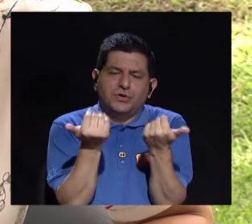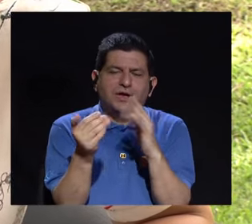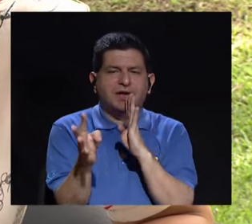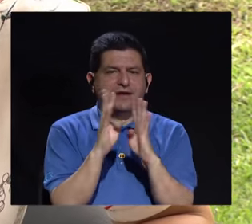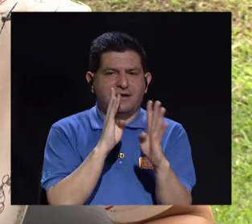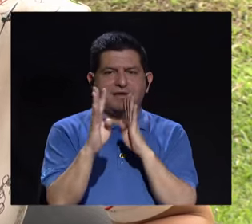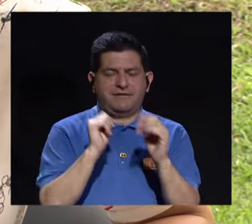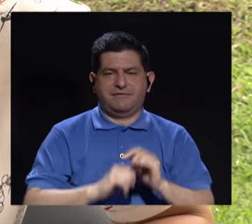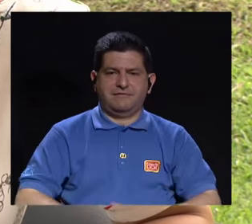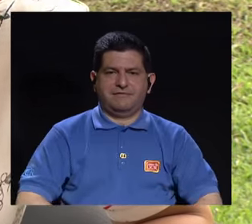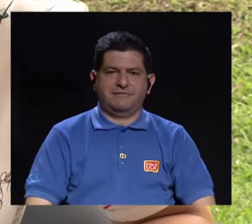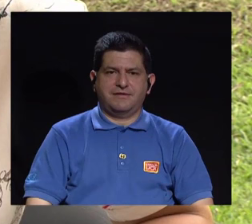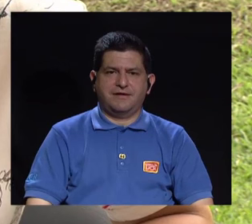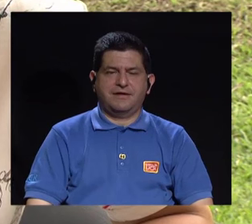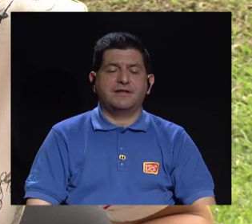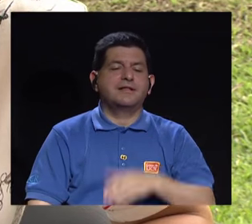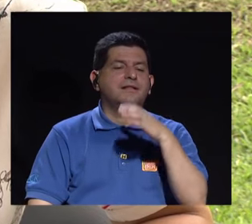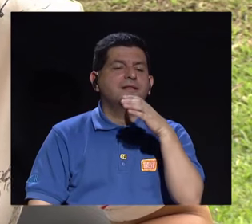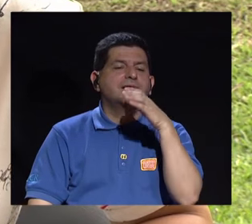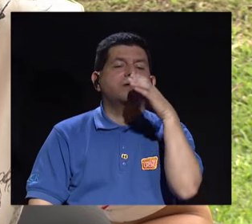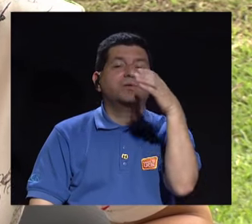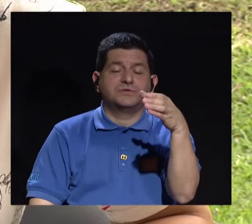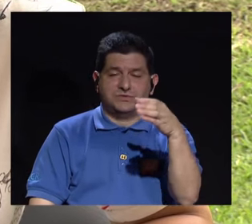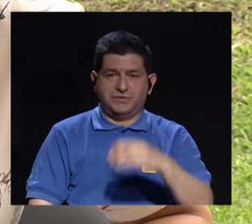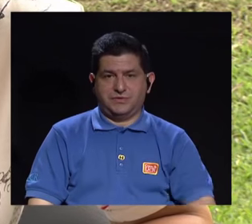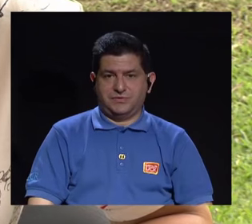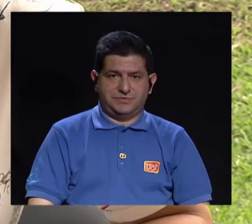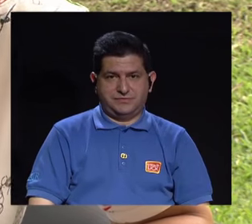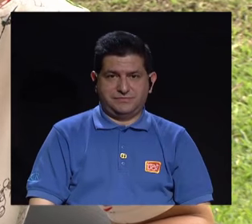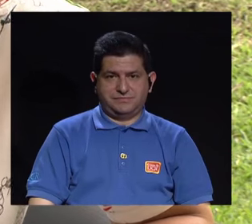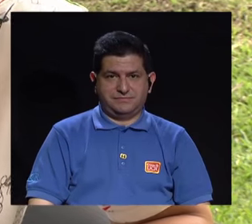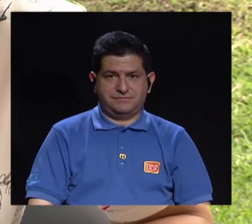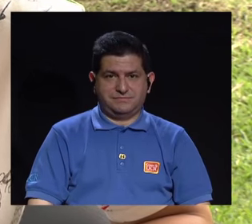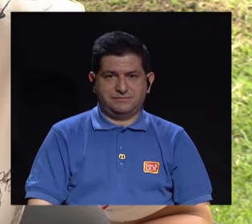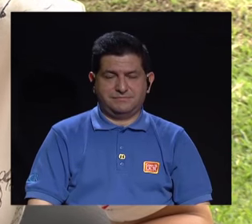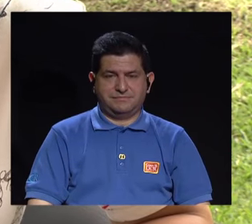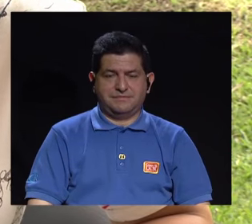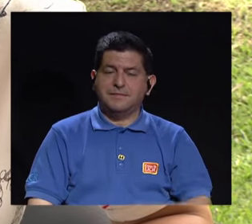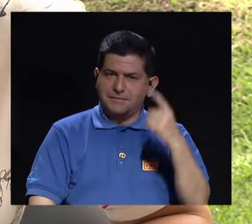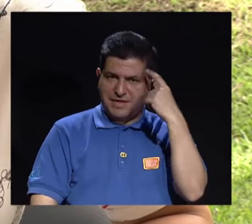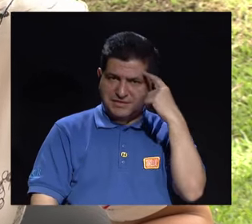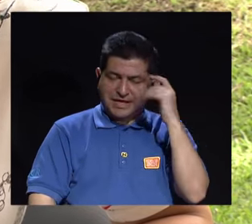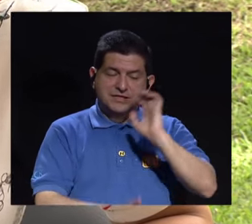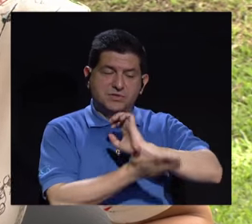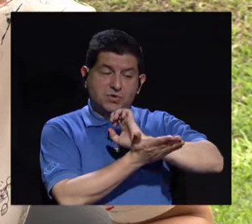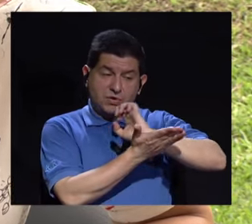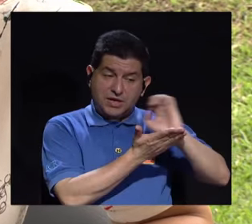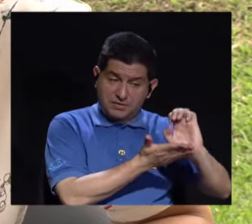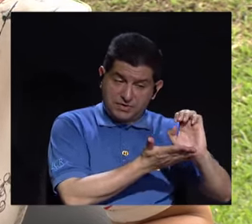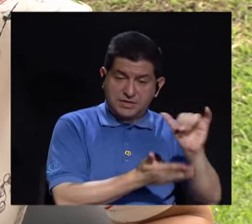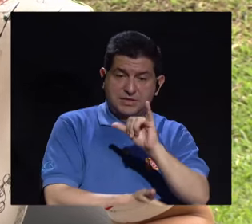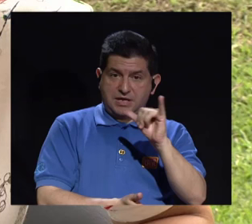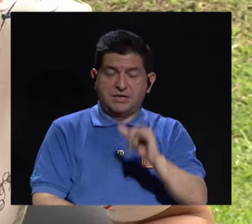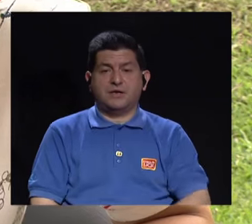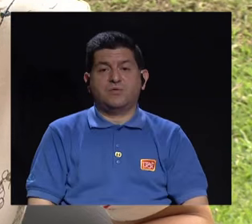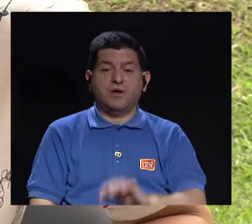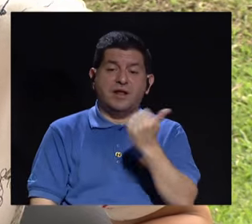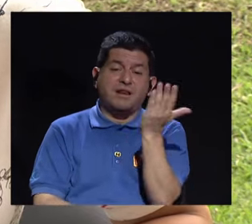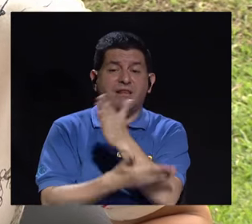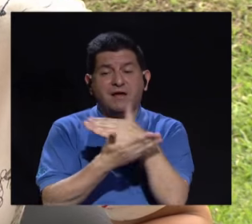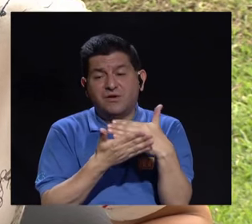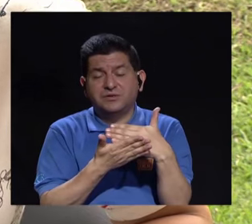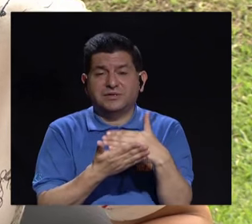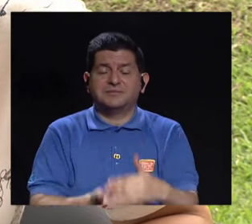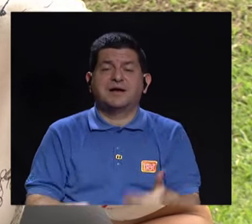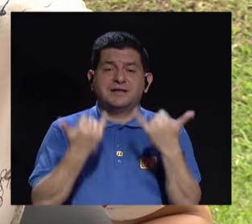que habláramos sobre las recomendaciones o los consejos, tanto para prevenir como para la otra